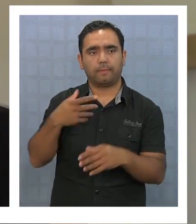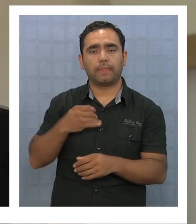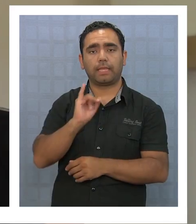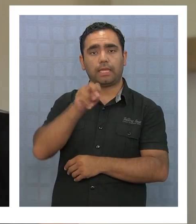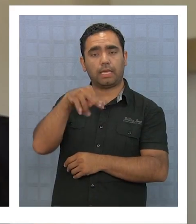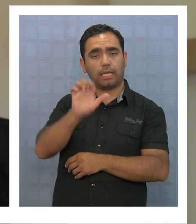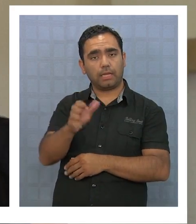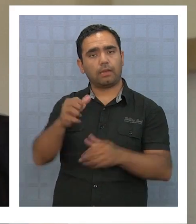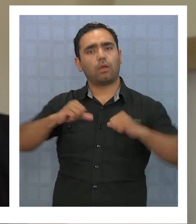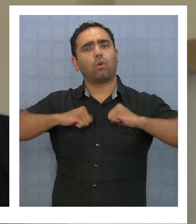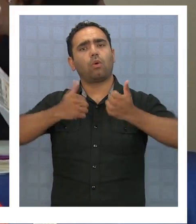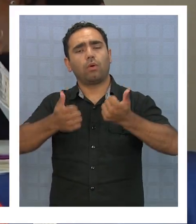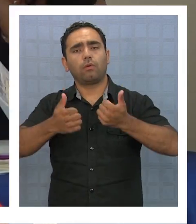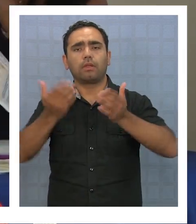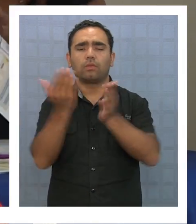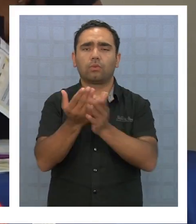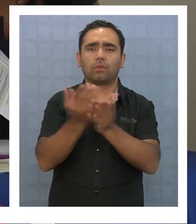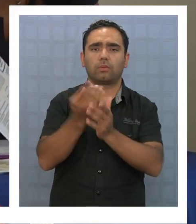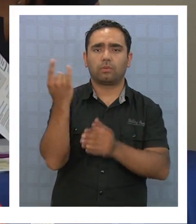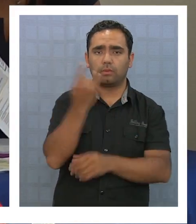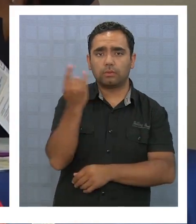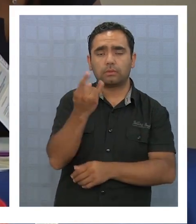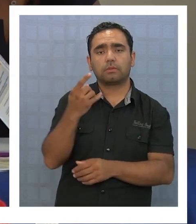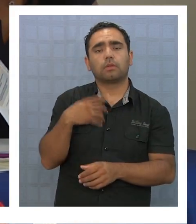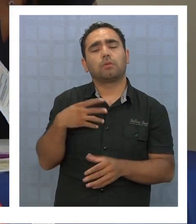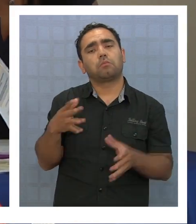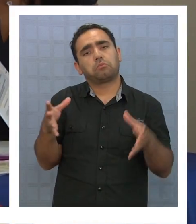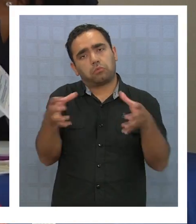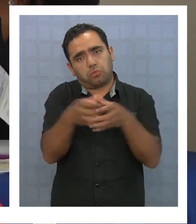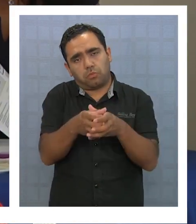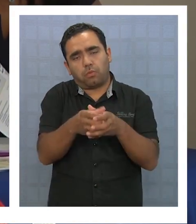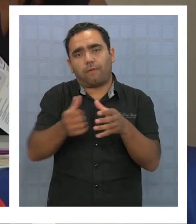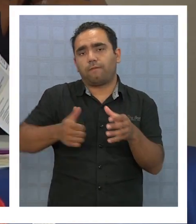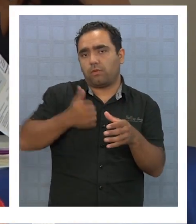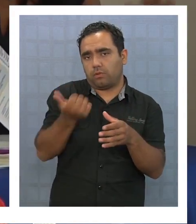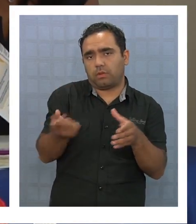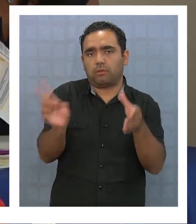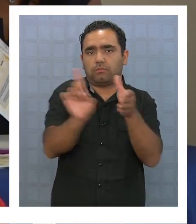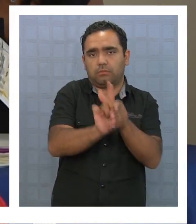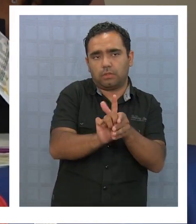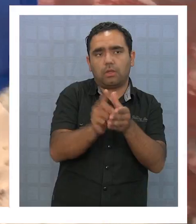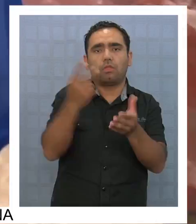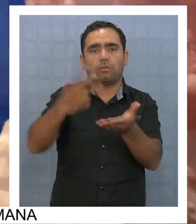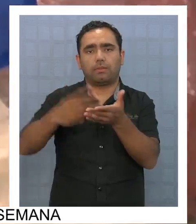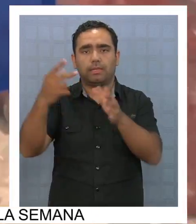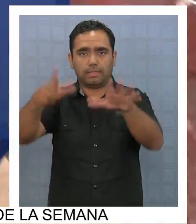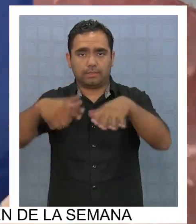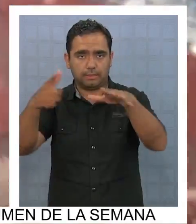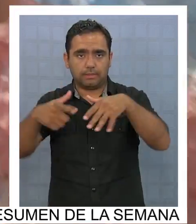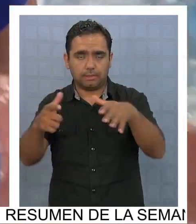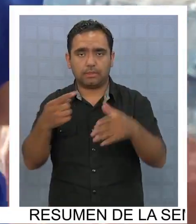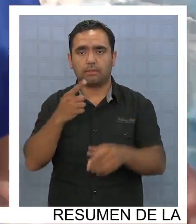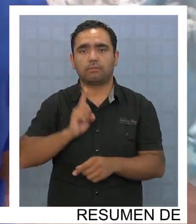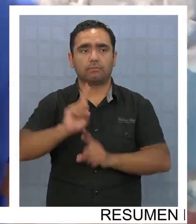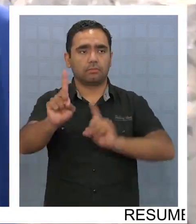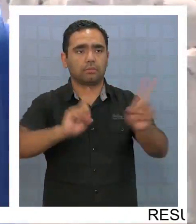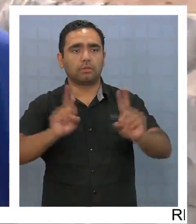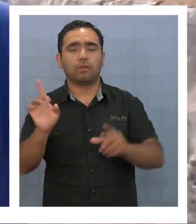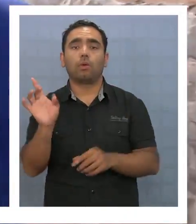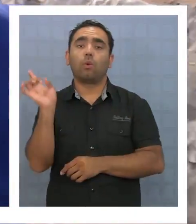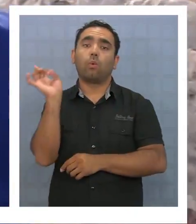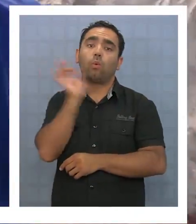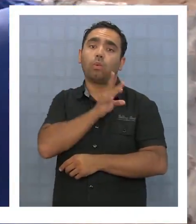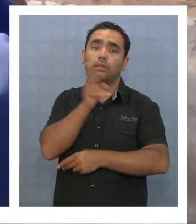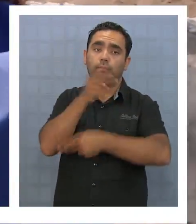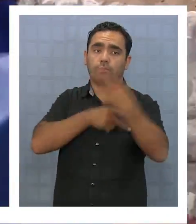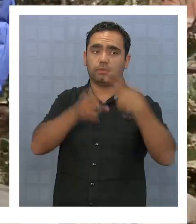un llamado a jóvenes y estudiantes universitarios a sumarse al equipo de voluntarios para el censo 2017, el cual indican podría ser el último en